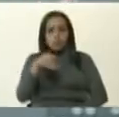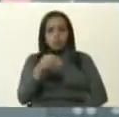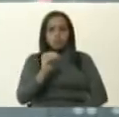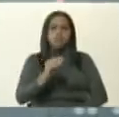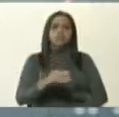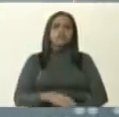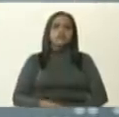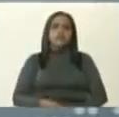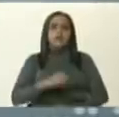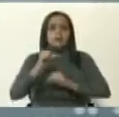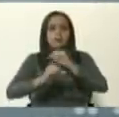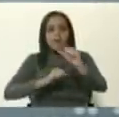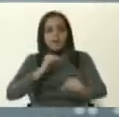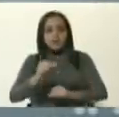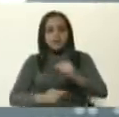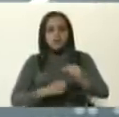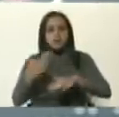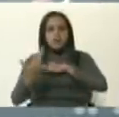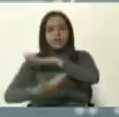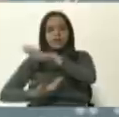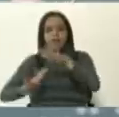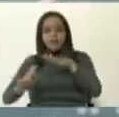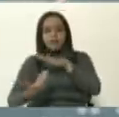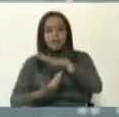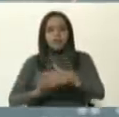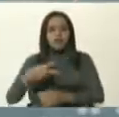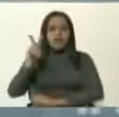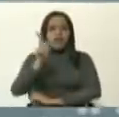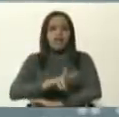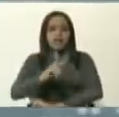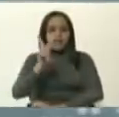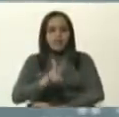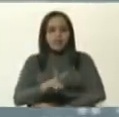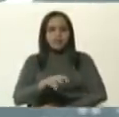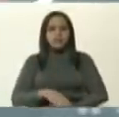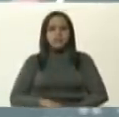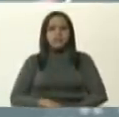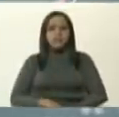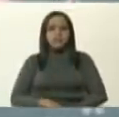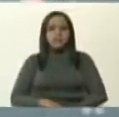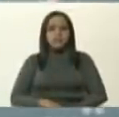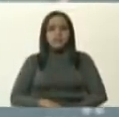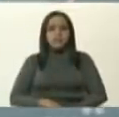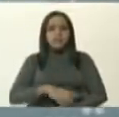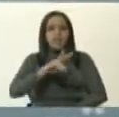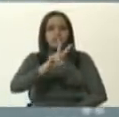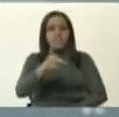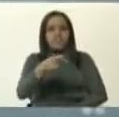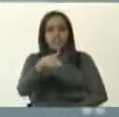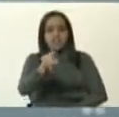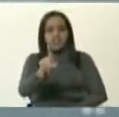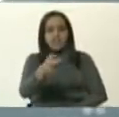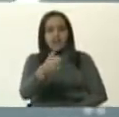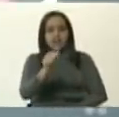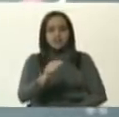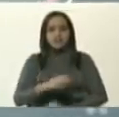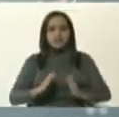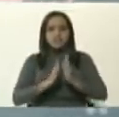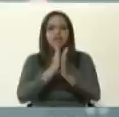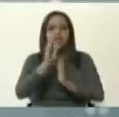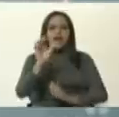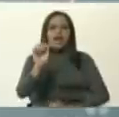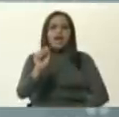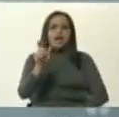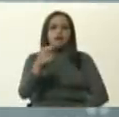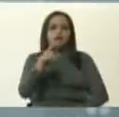el Recreo, el Valle, La Vega, y San Agustín. Son